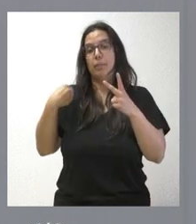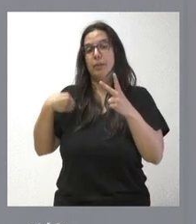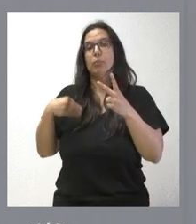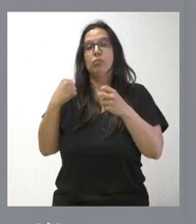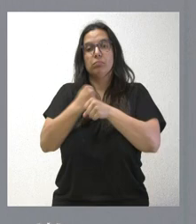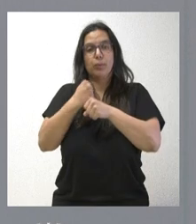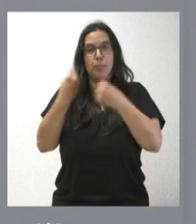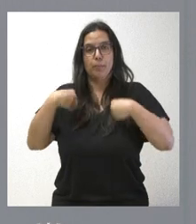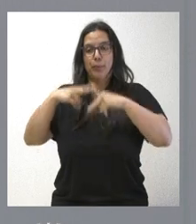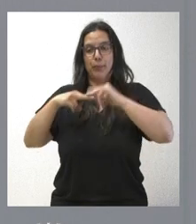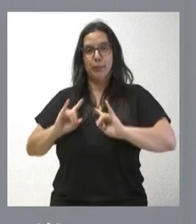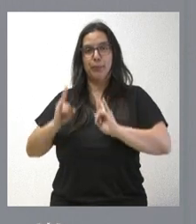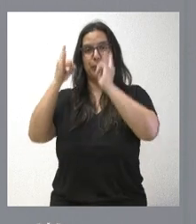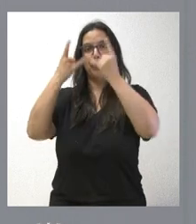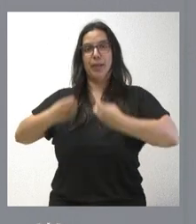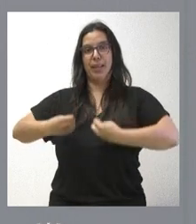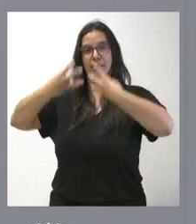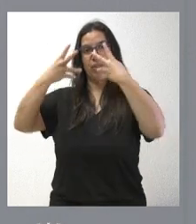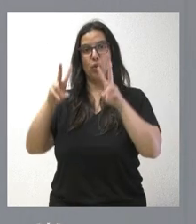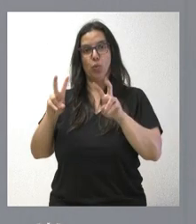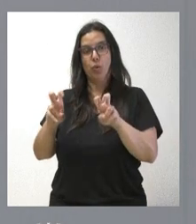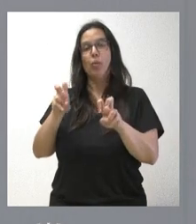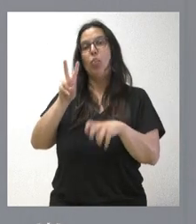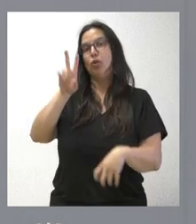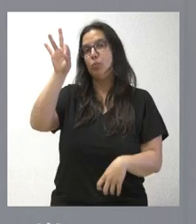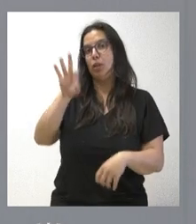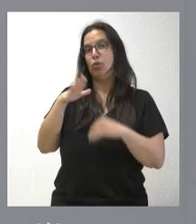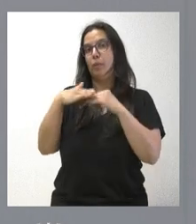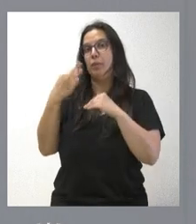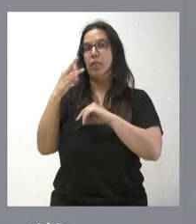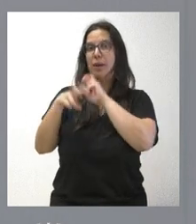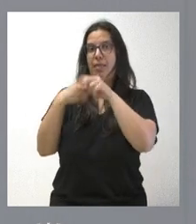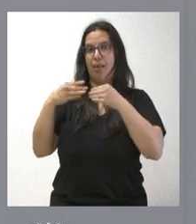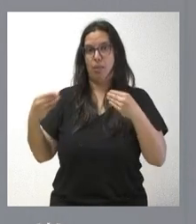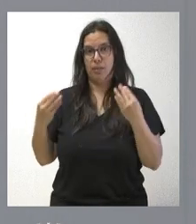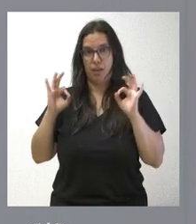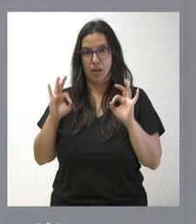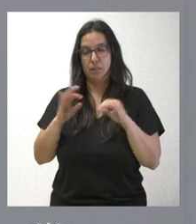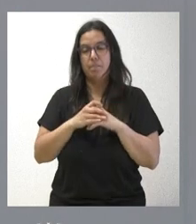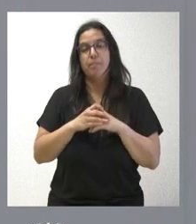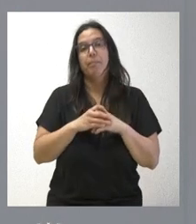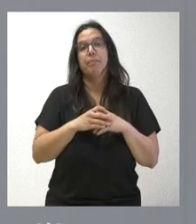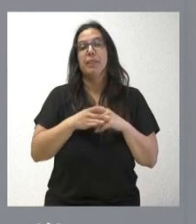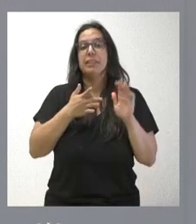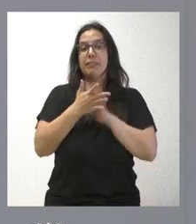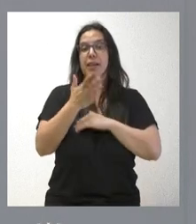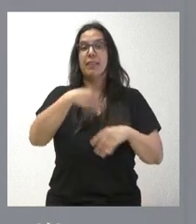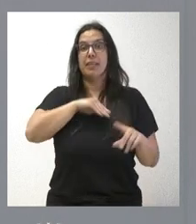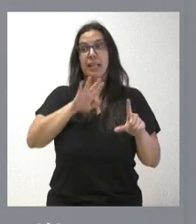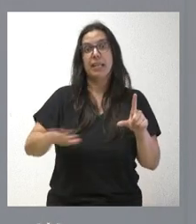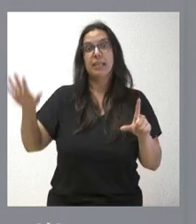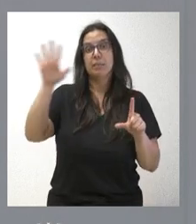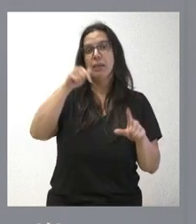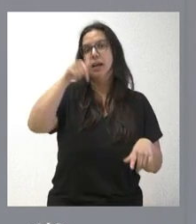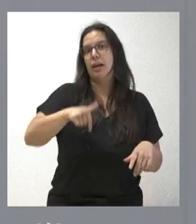actividades de edificación de obra nueva, que al menos será el 2%. Como les he dicho, esta es la segunda Comunidad Autónoma de España en